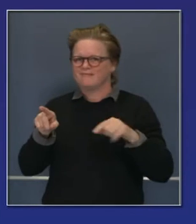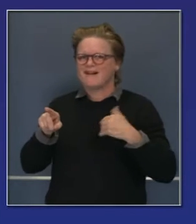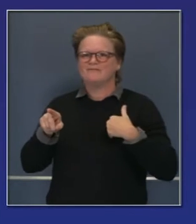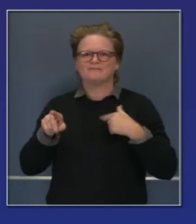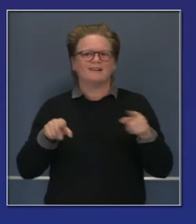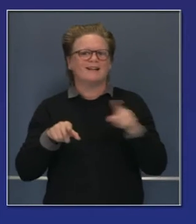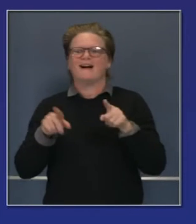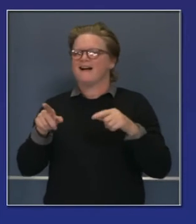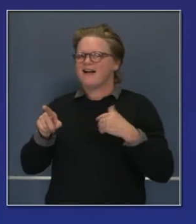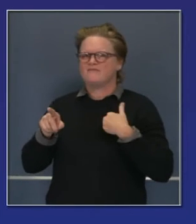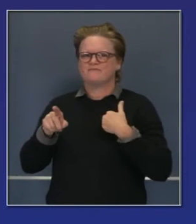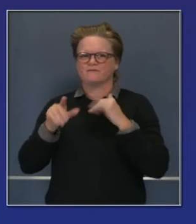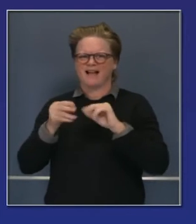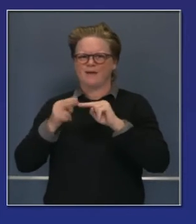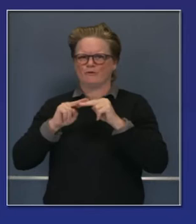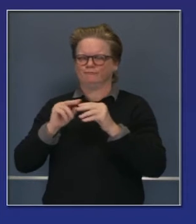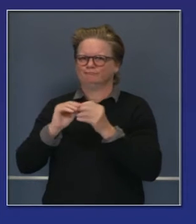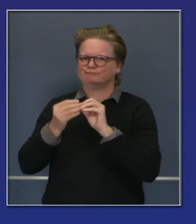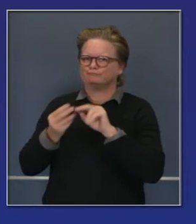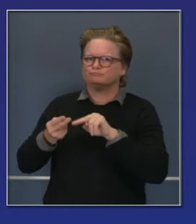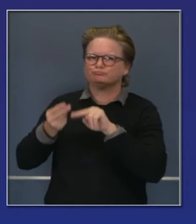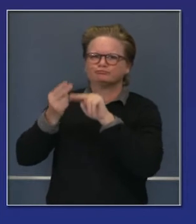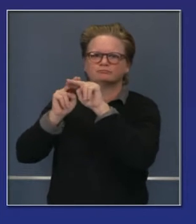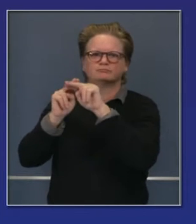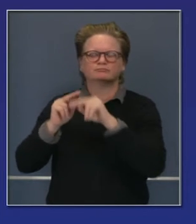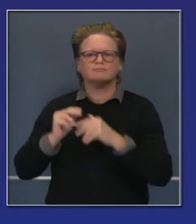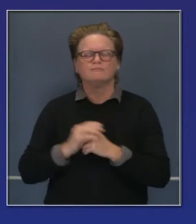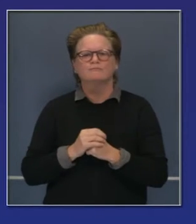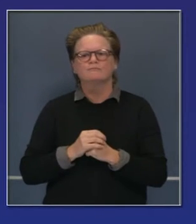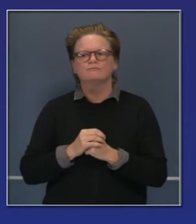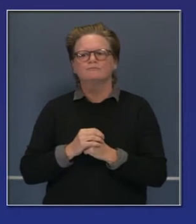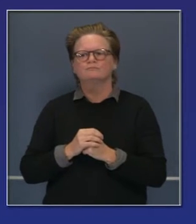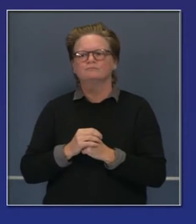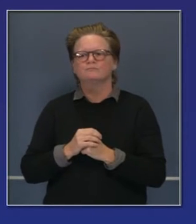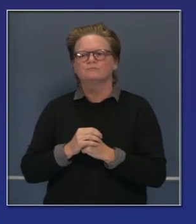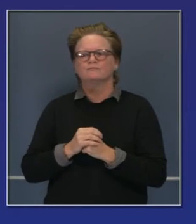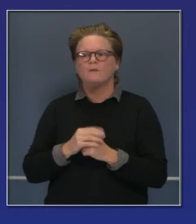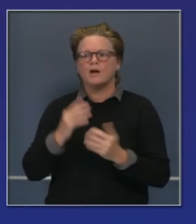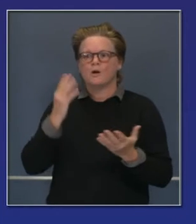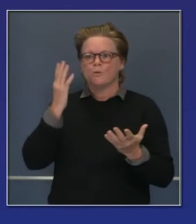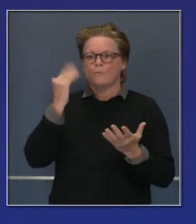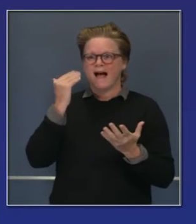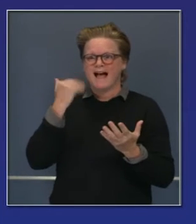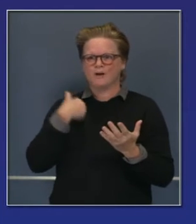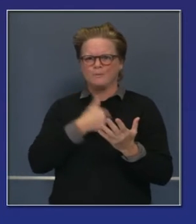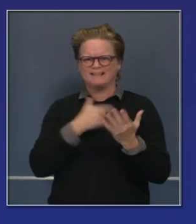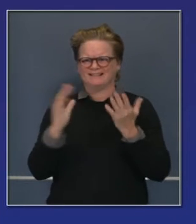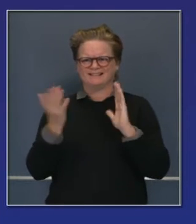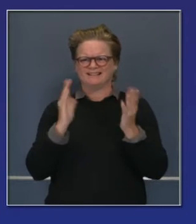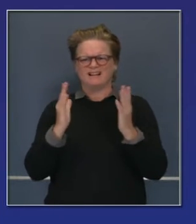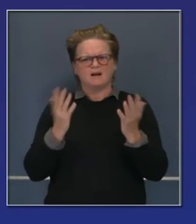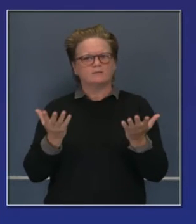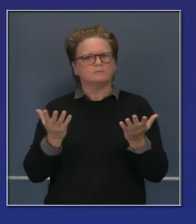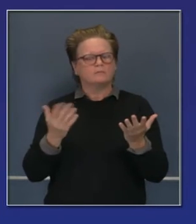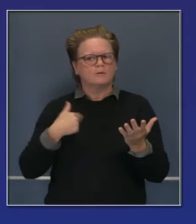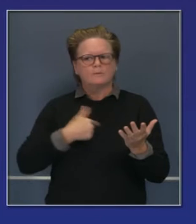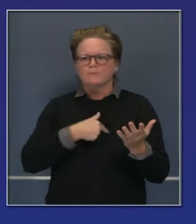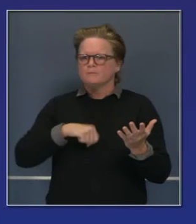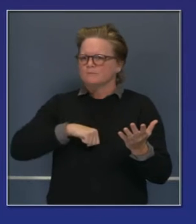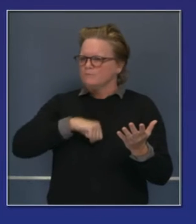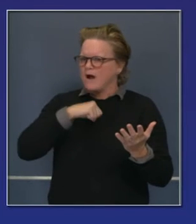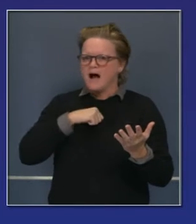recalcando esto. No estamos abreconsados de hacer pruebas, lo contrario. Queremos ver que se hagan más pruebas. En